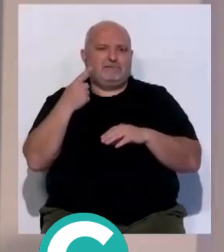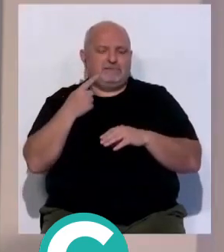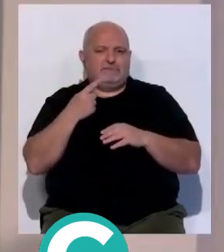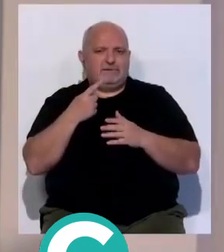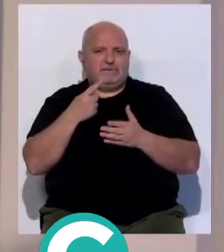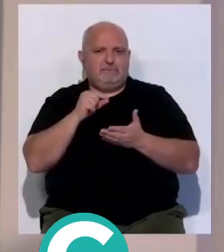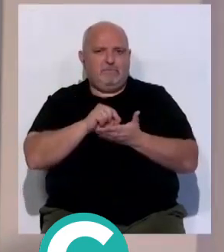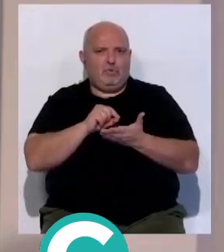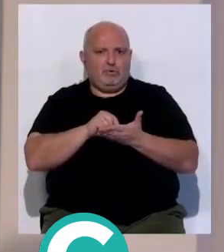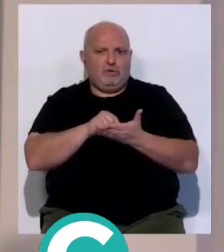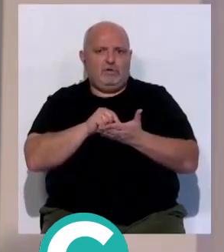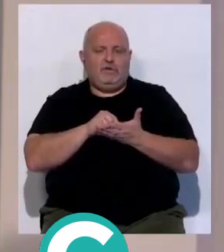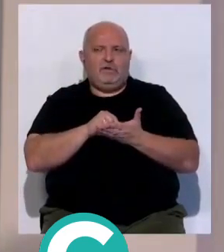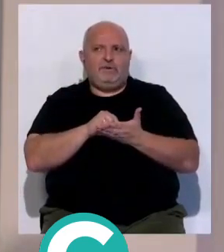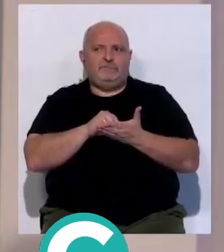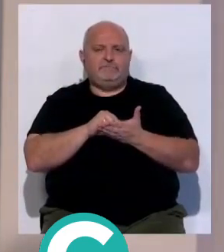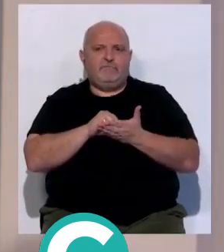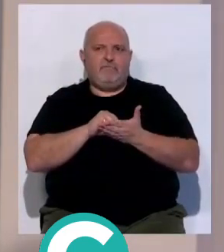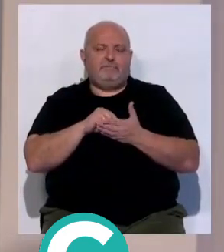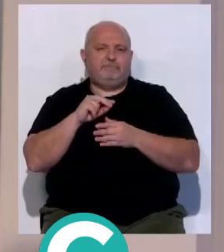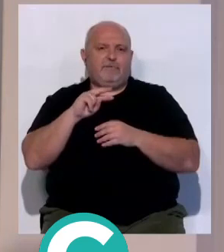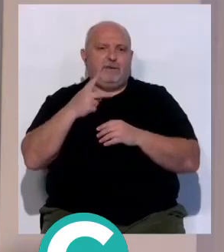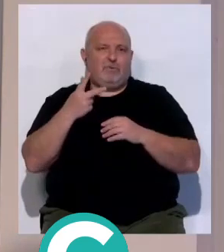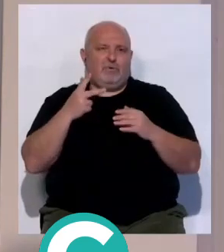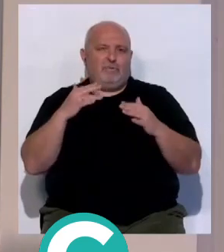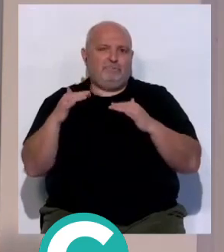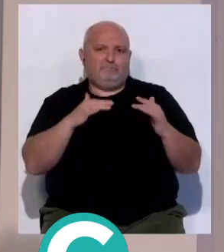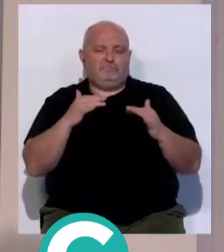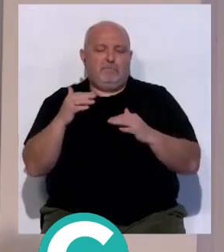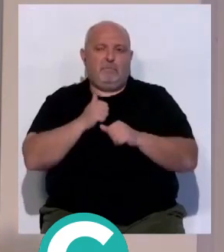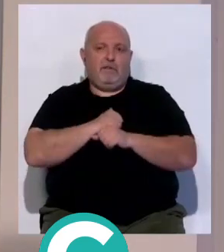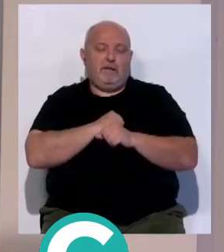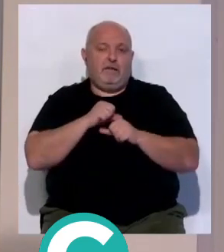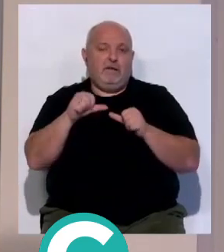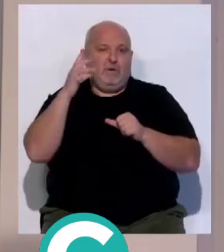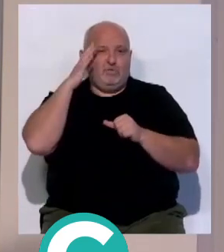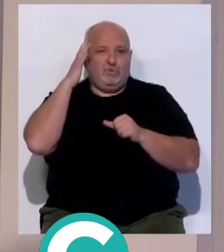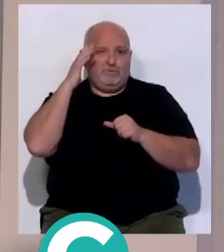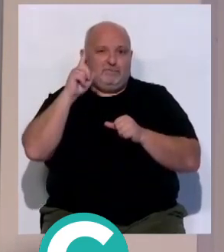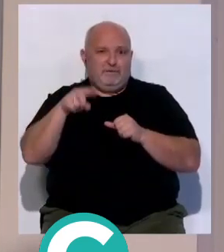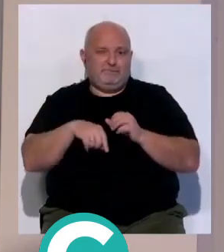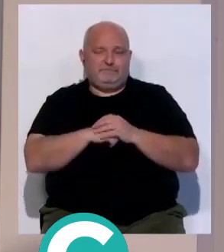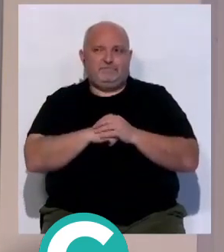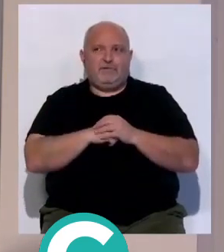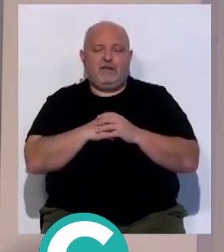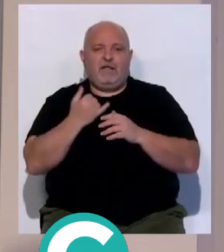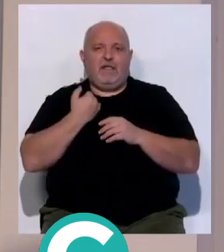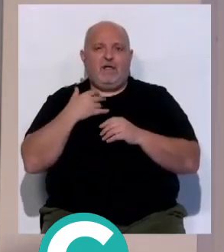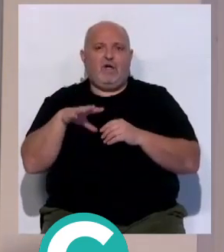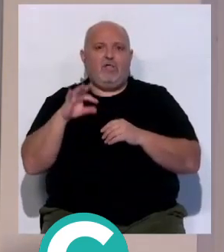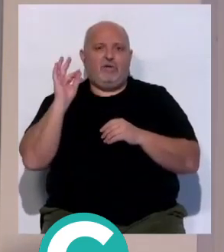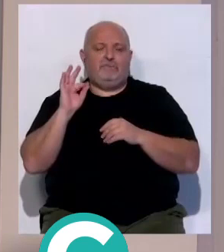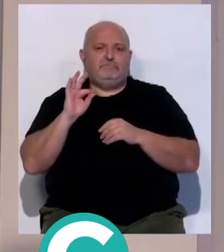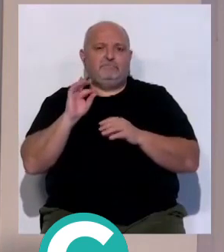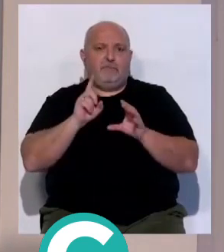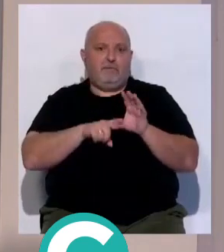teniendo, en esos segundos tiempos especialmente, esperando con mucha ilusión supongo también, el tener la opción de ser de